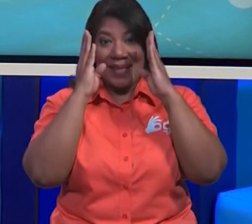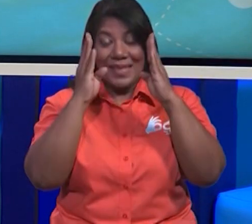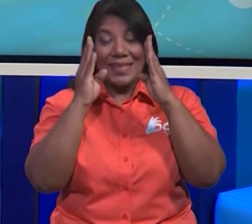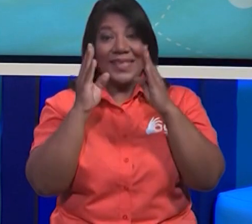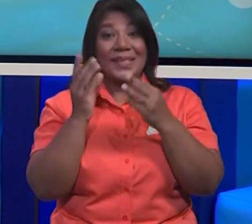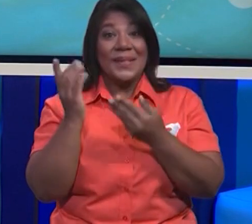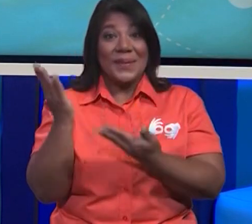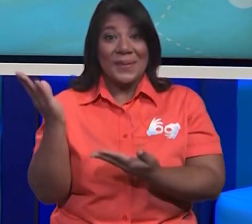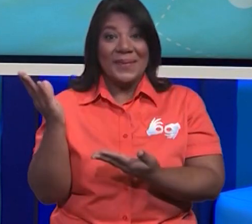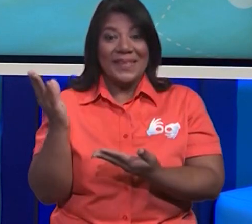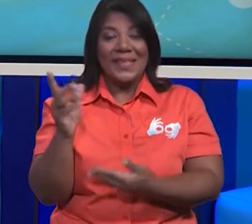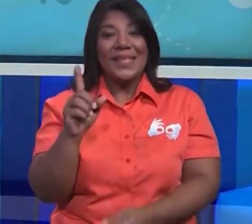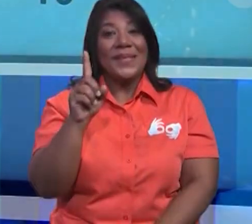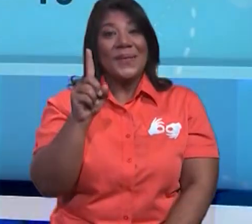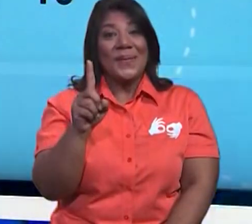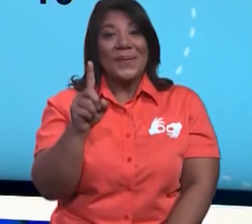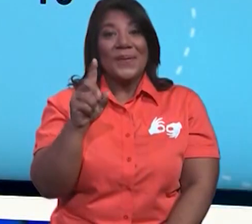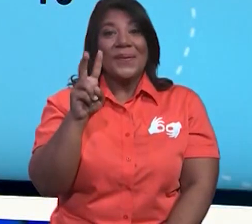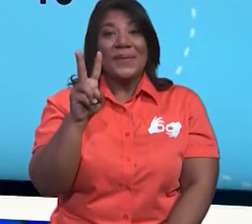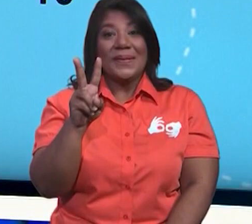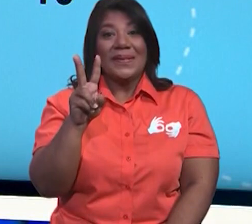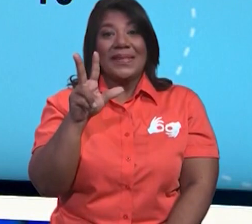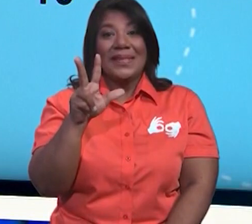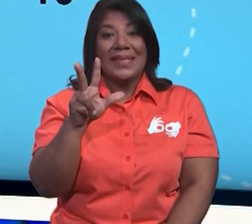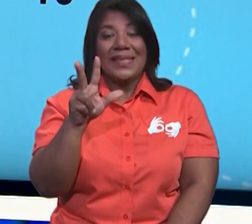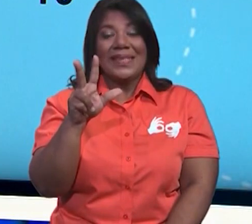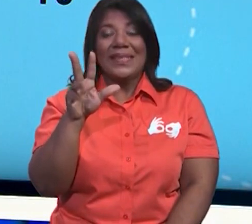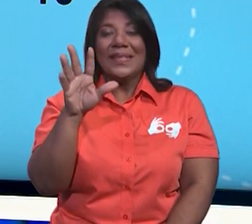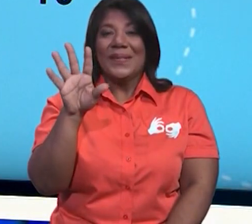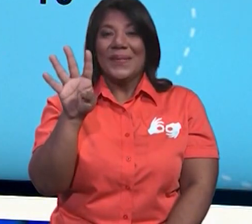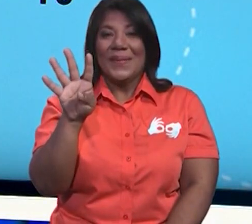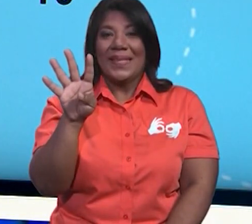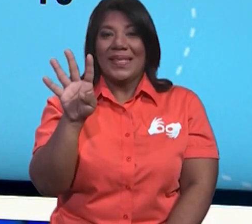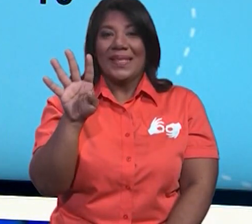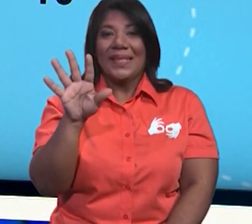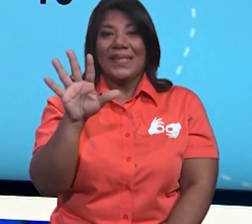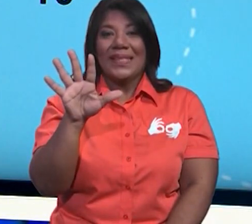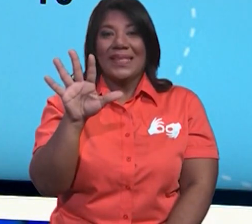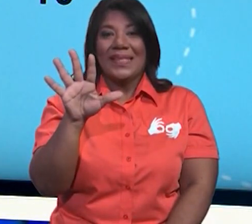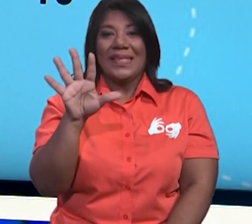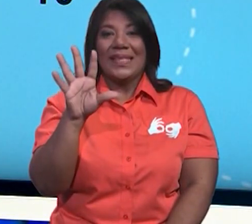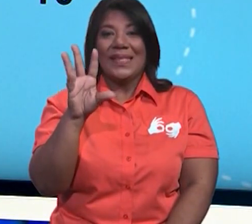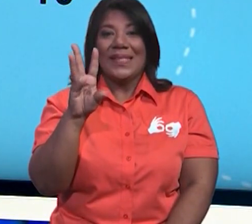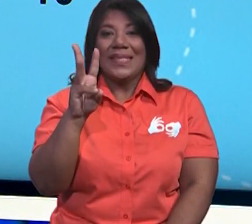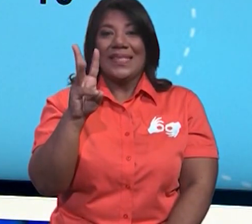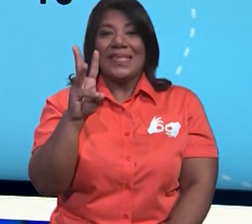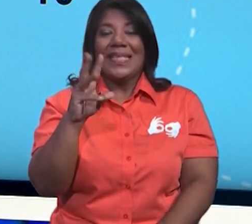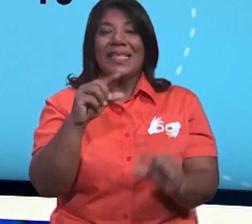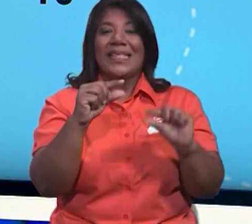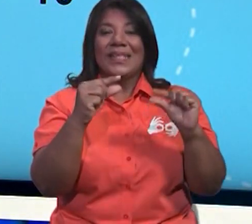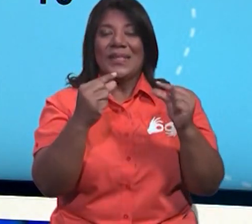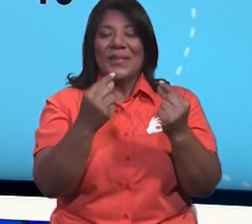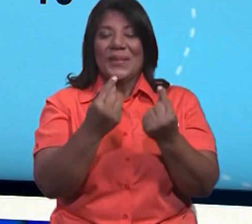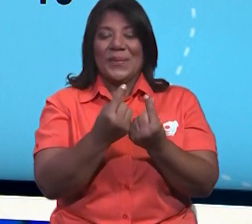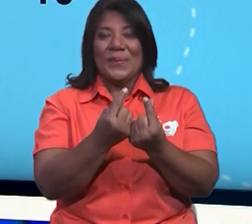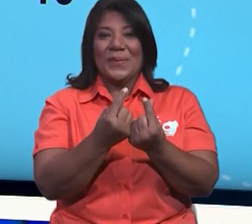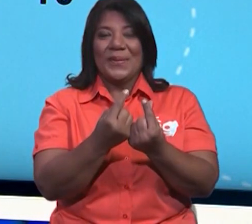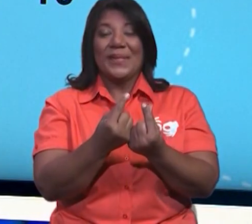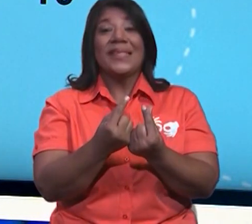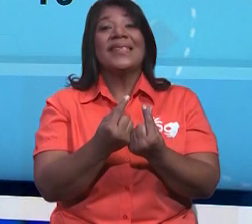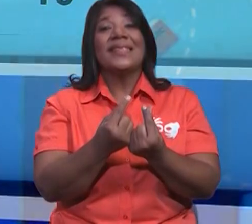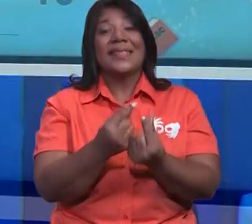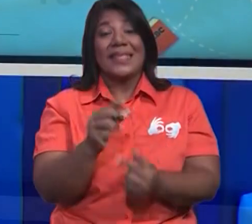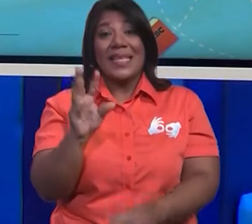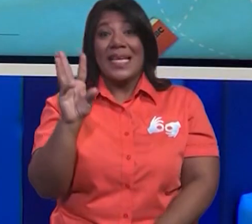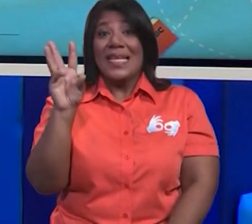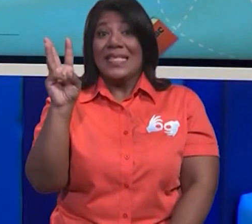cuenta conmigo. Uno, dos, tres, cuatro, cinco, seis. ¿Cuántos